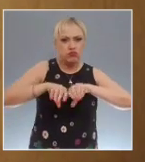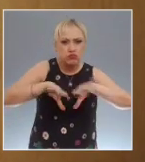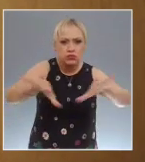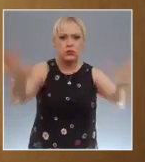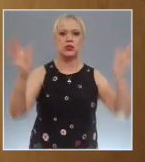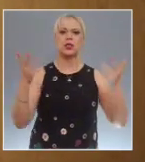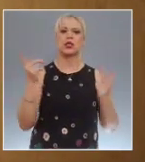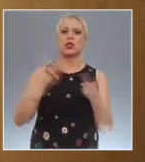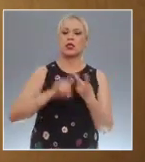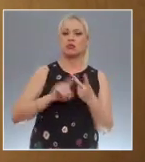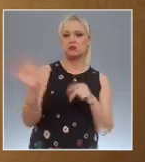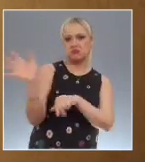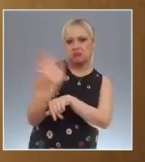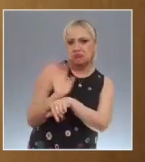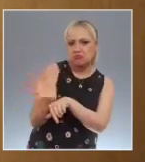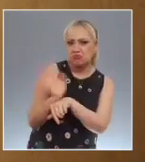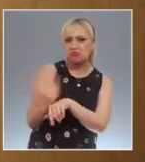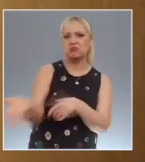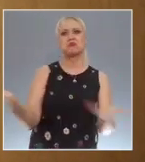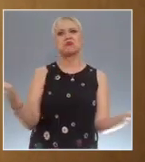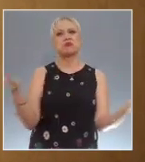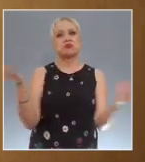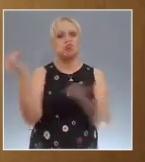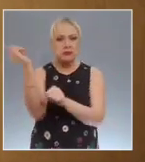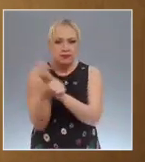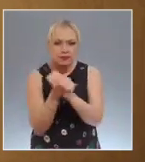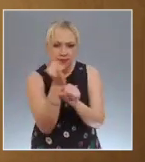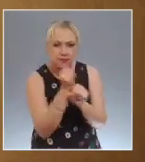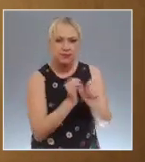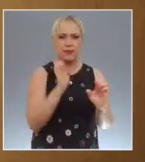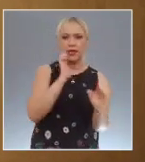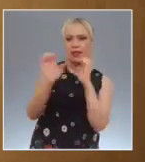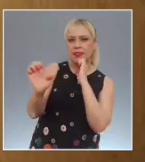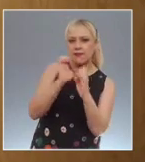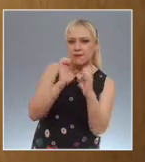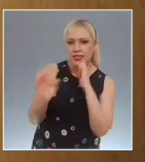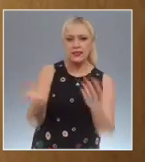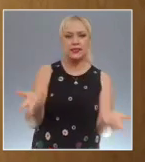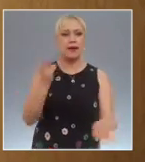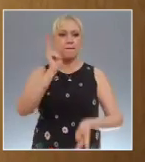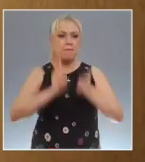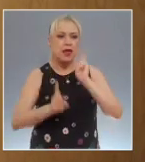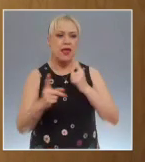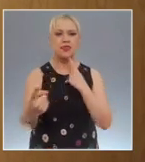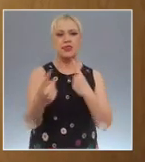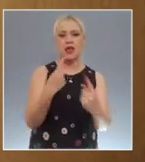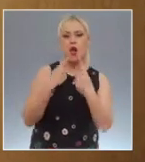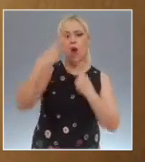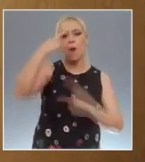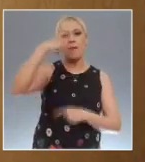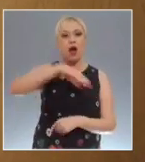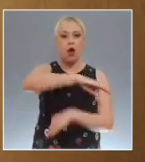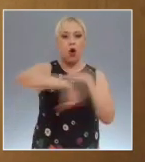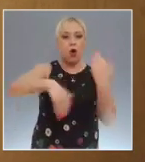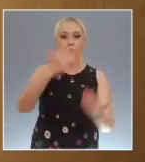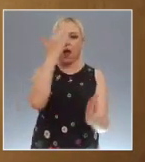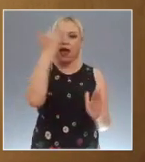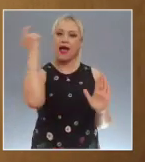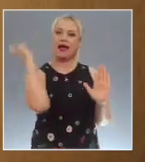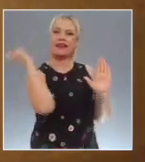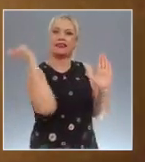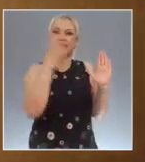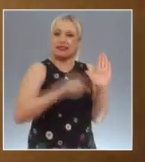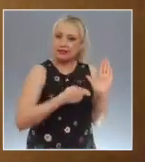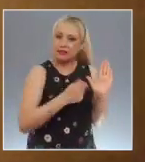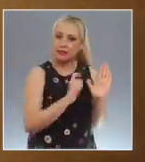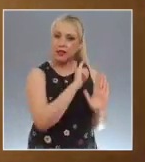que buscan fomentar una cultura jurídica pero también una cultura a favor de los